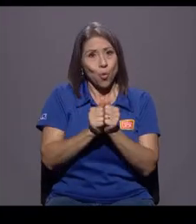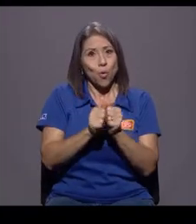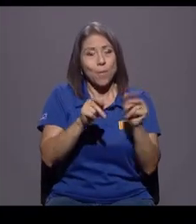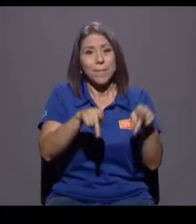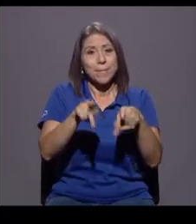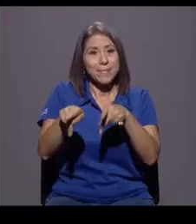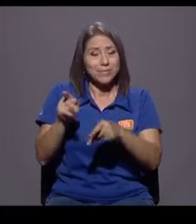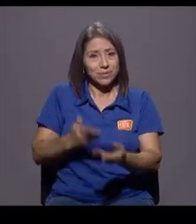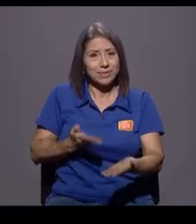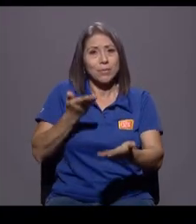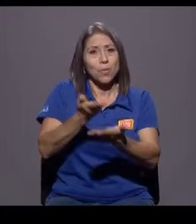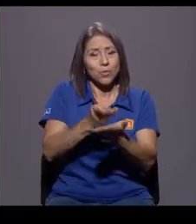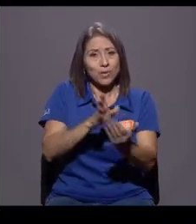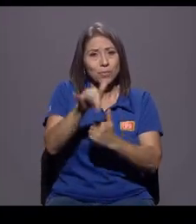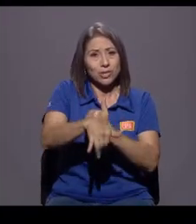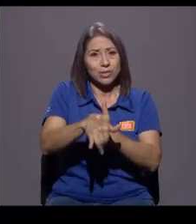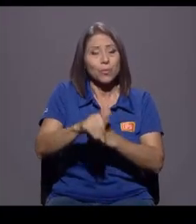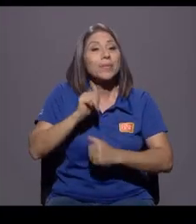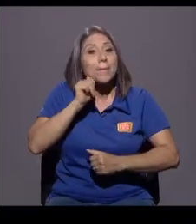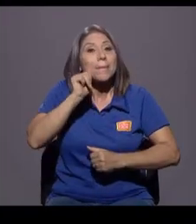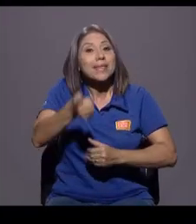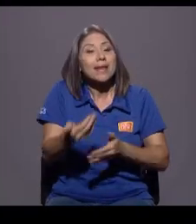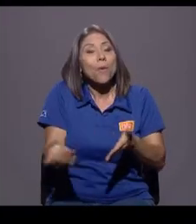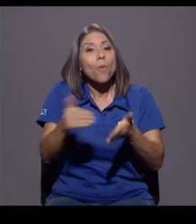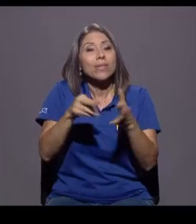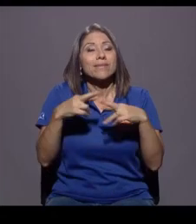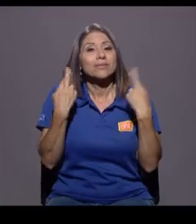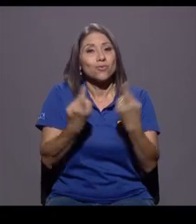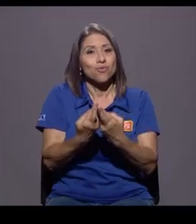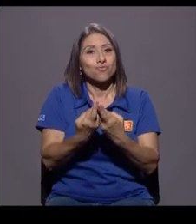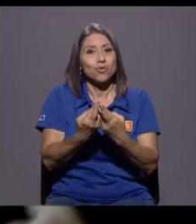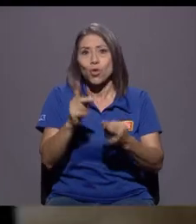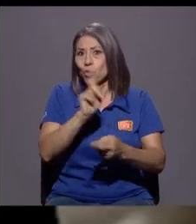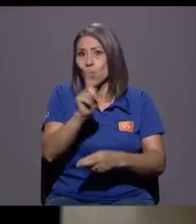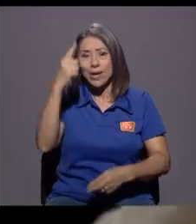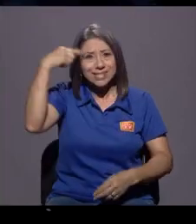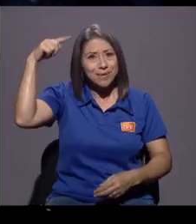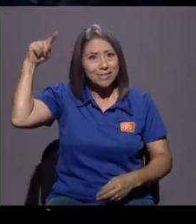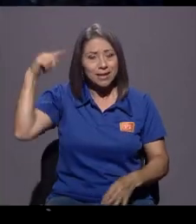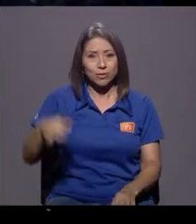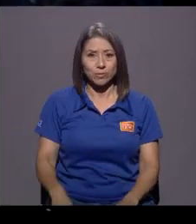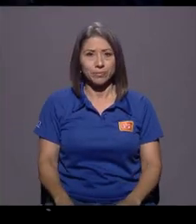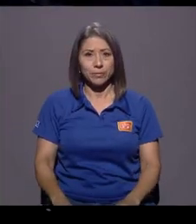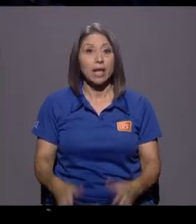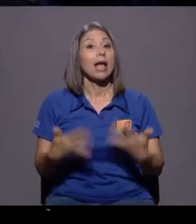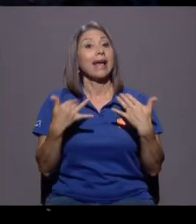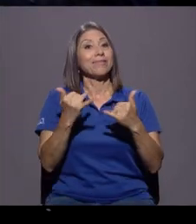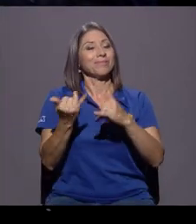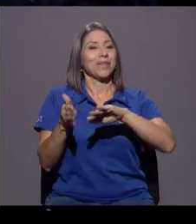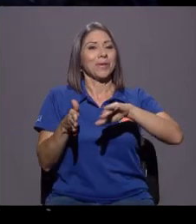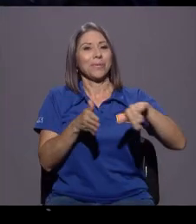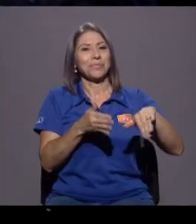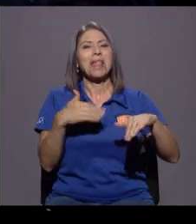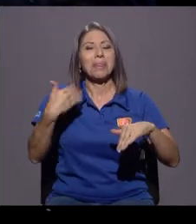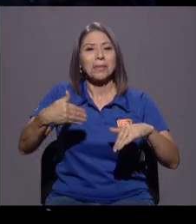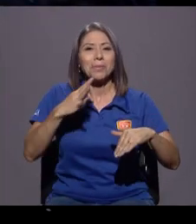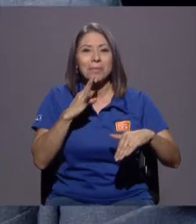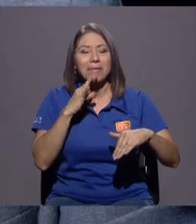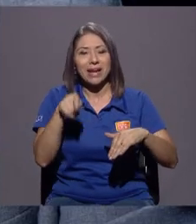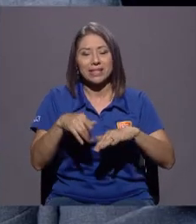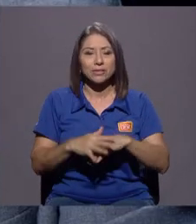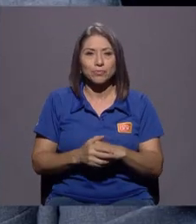propusieron el proyecto y mañana tenemos otra reunión. No es tan abstracto. Yo doy un salto, doy un salto, ahora ya me hablarás sobre el proyecto.